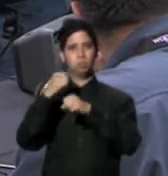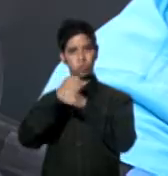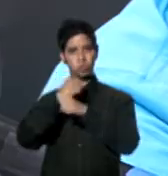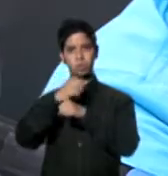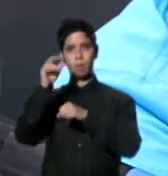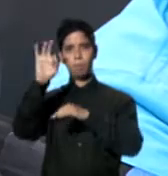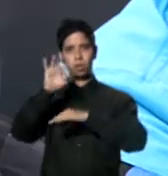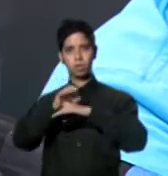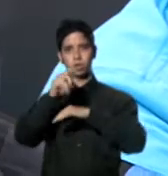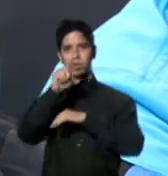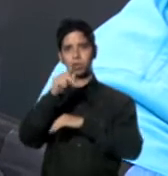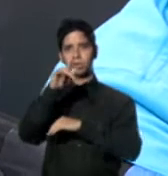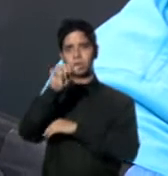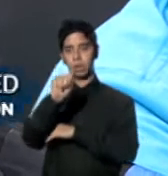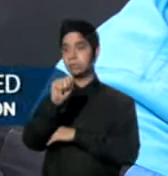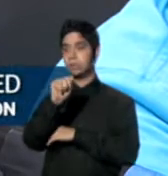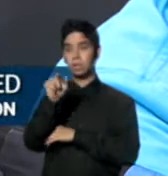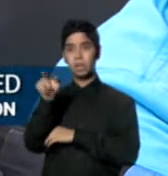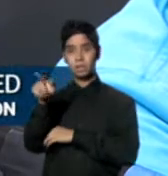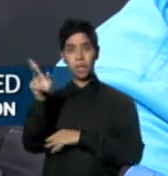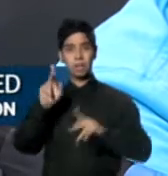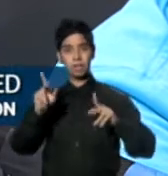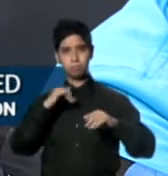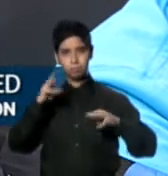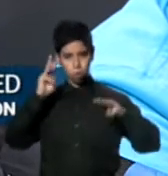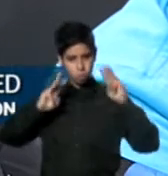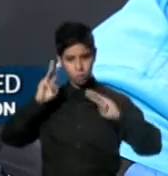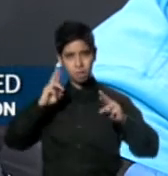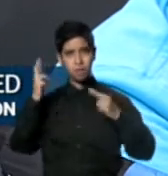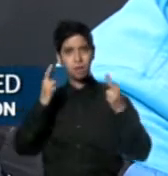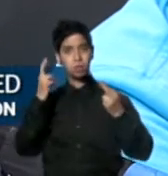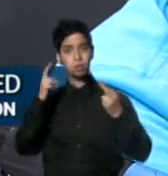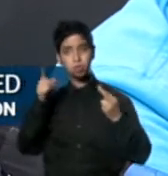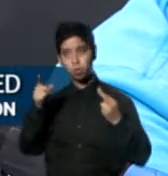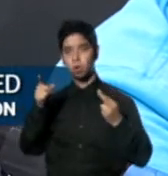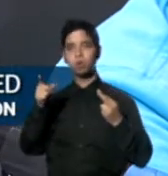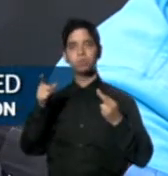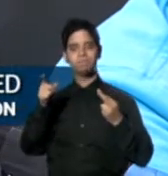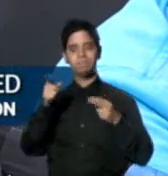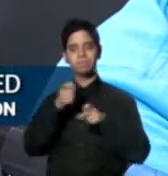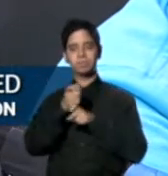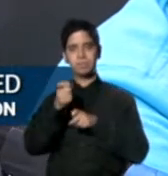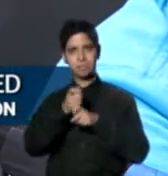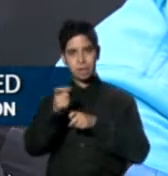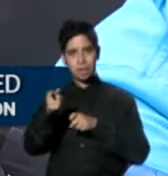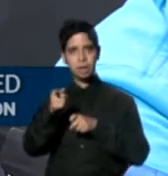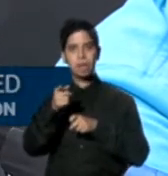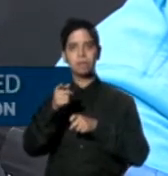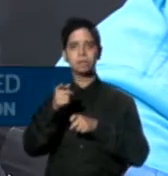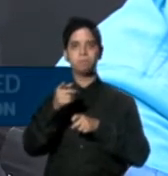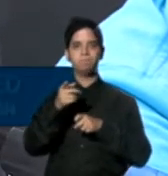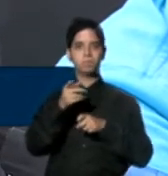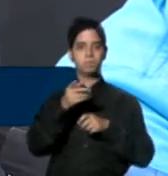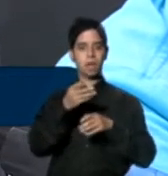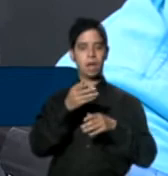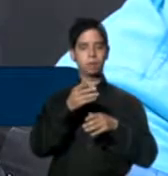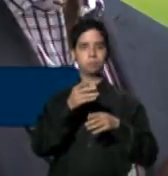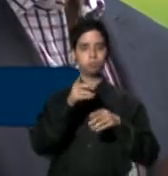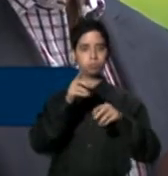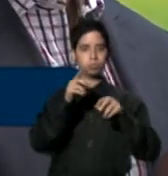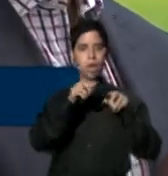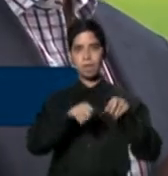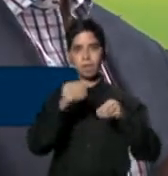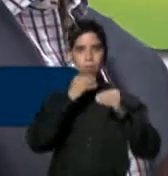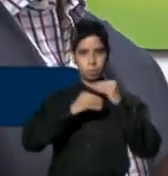muy preocupados por los posibles efectos de este pesticida en la cadena alimentaria, así como en la salud humana. Los alcaldes